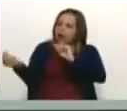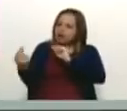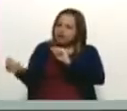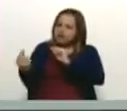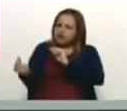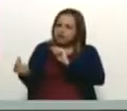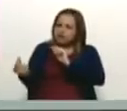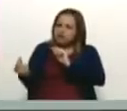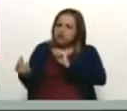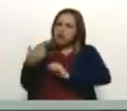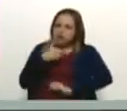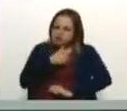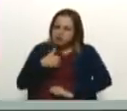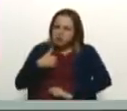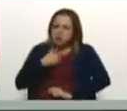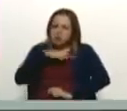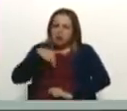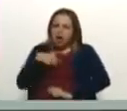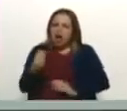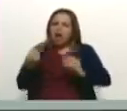nosotros queremos acuerdos,